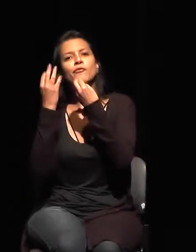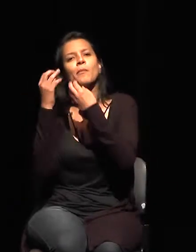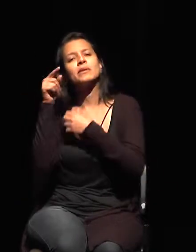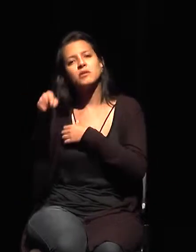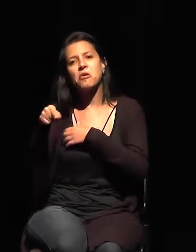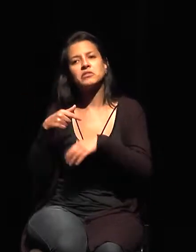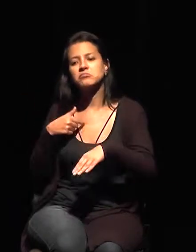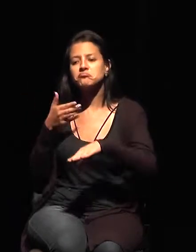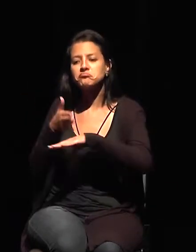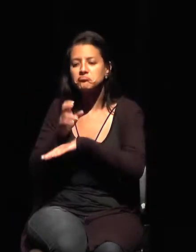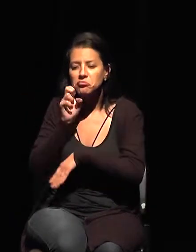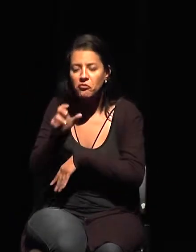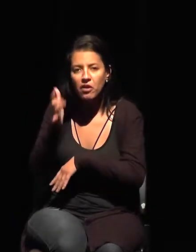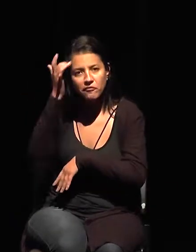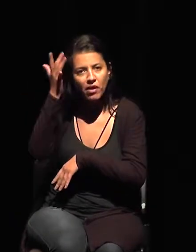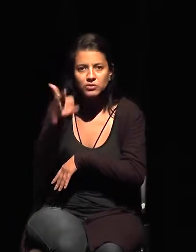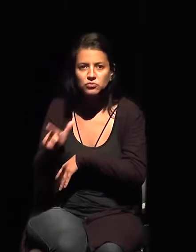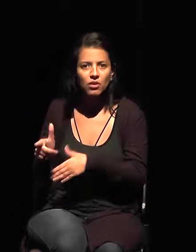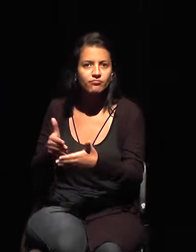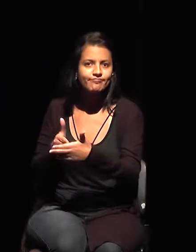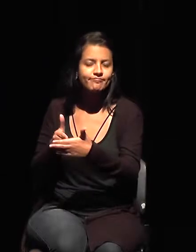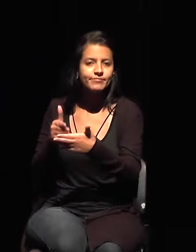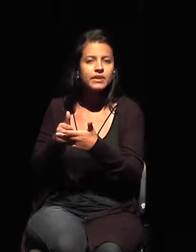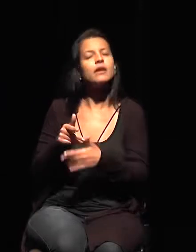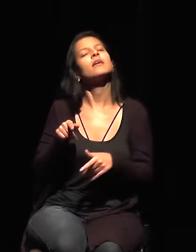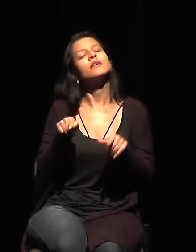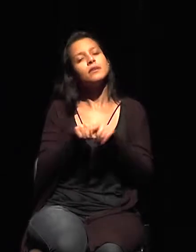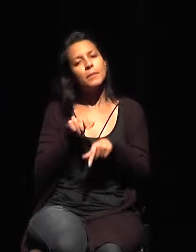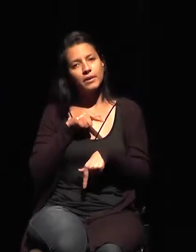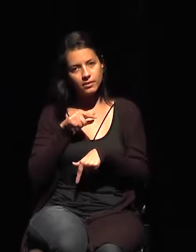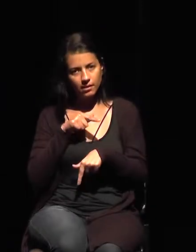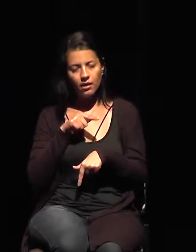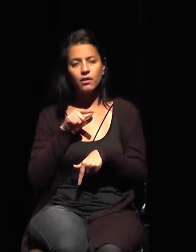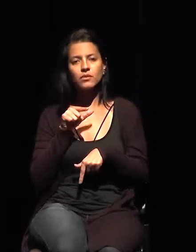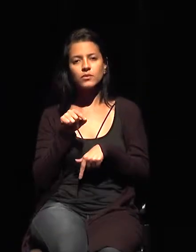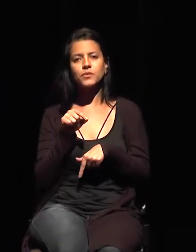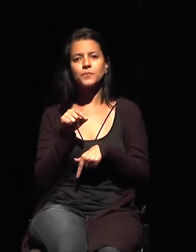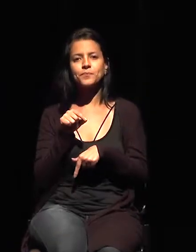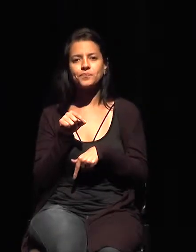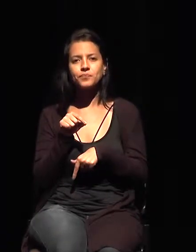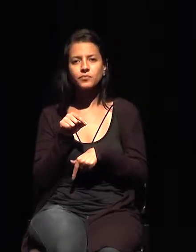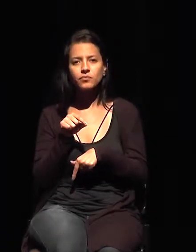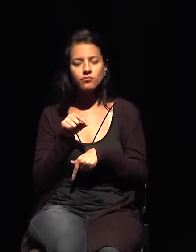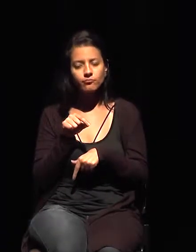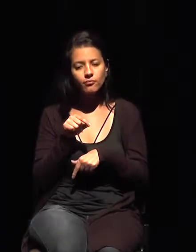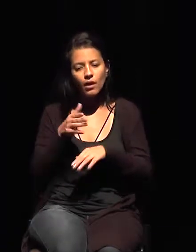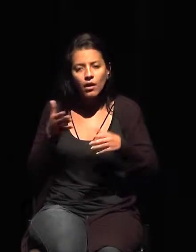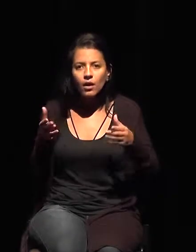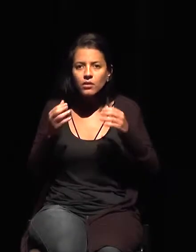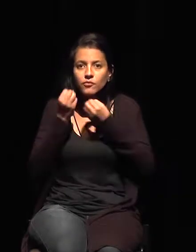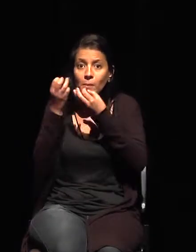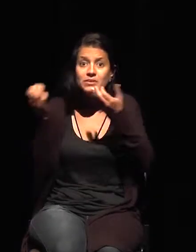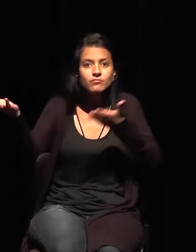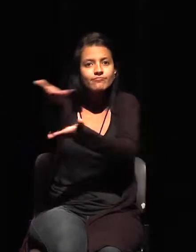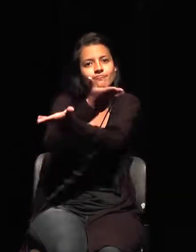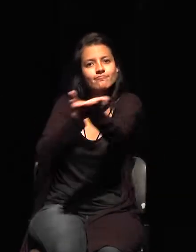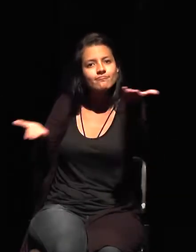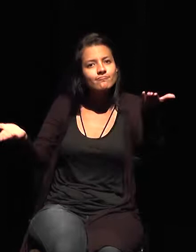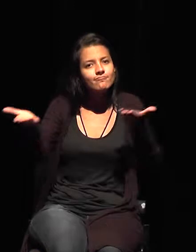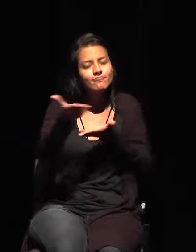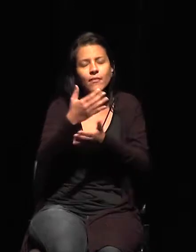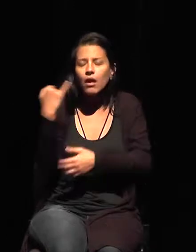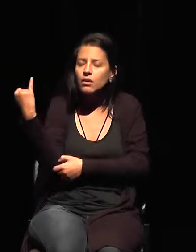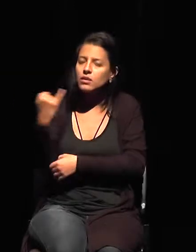Una buena cooperación en el sentido de compartir informaciones es importante. El intercambio entre las instituciones es